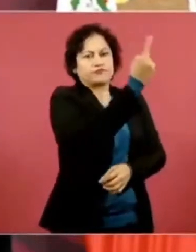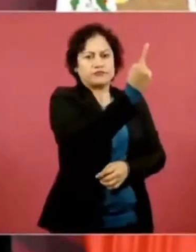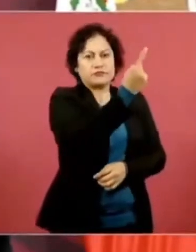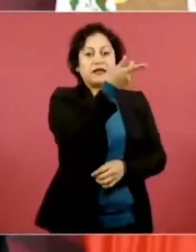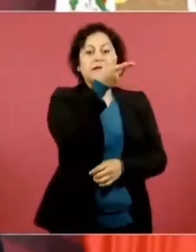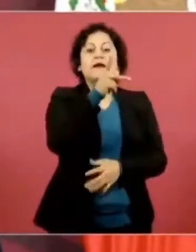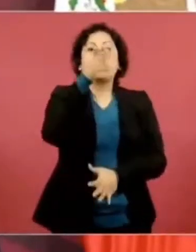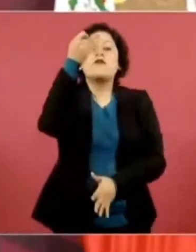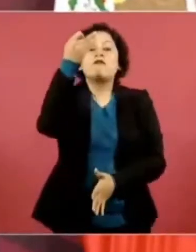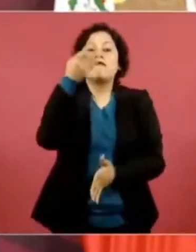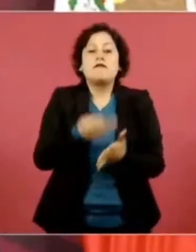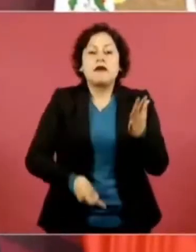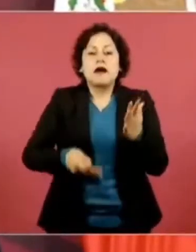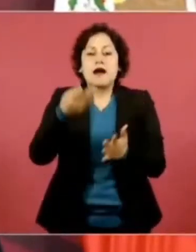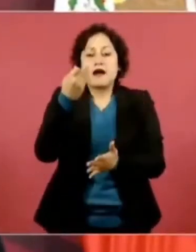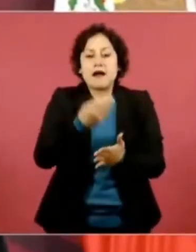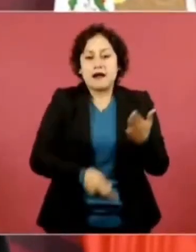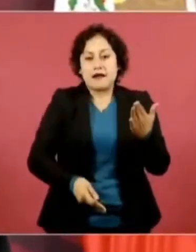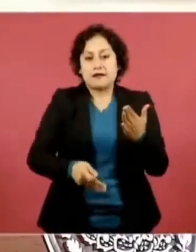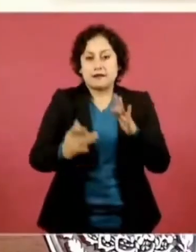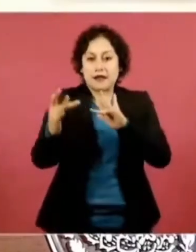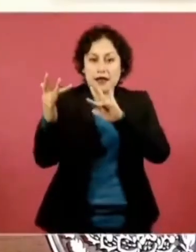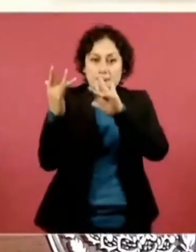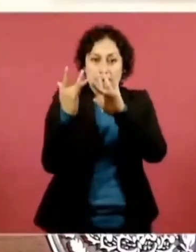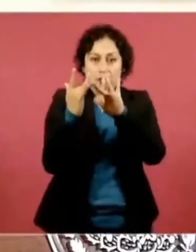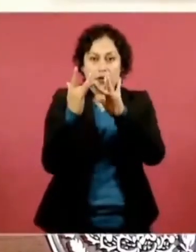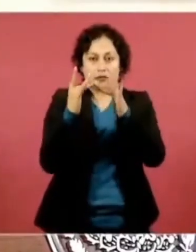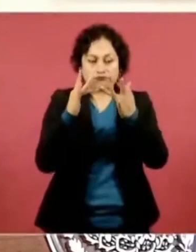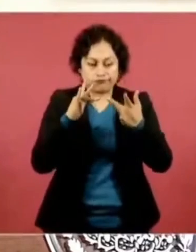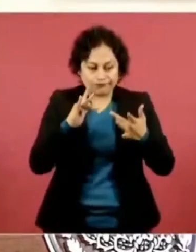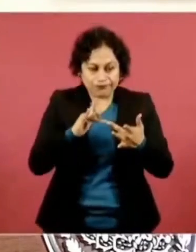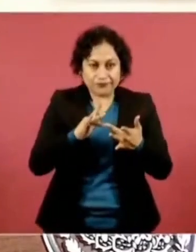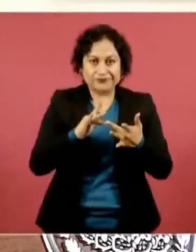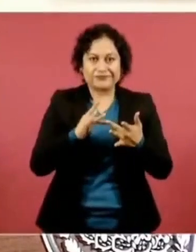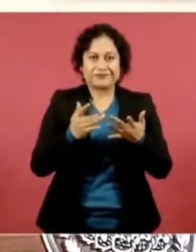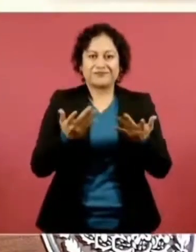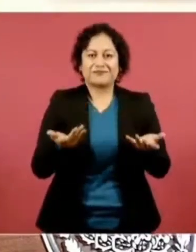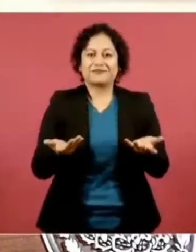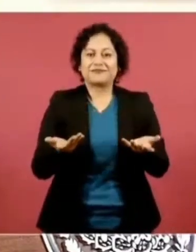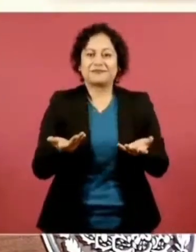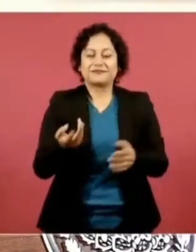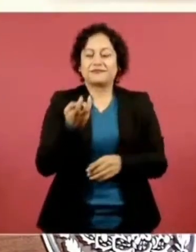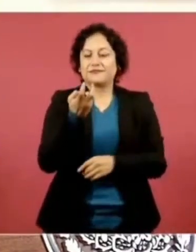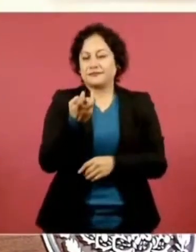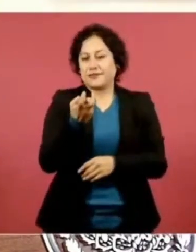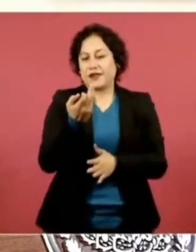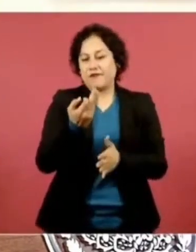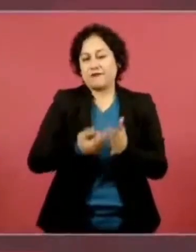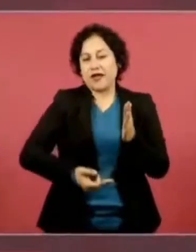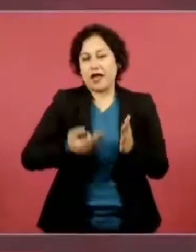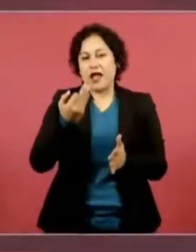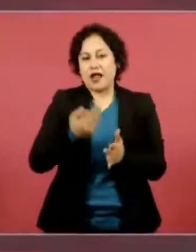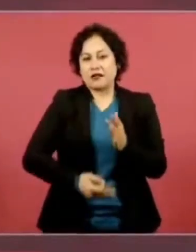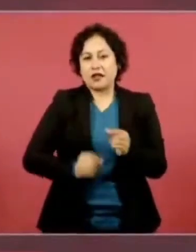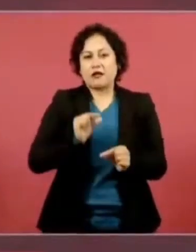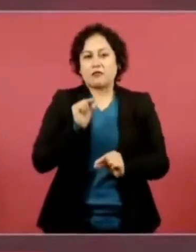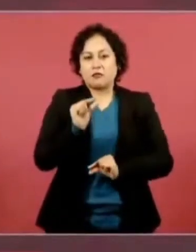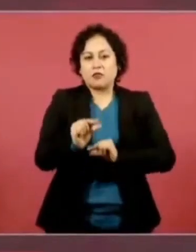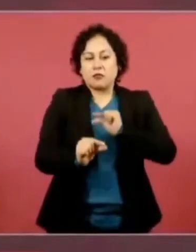el que se lleve a la práctica la forma de comunicarnos.